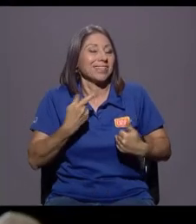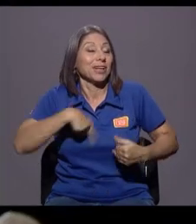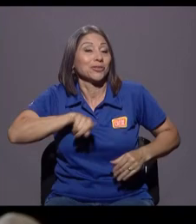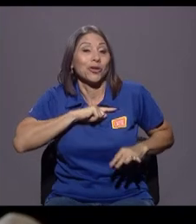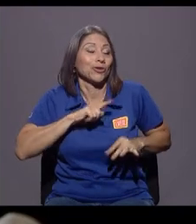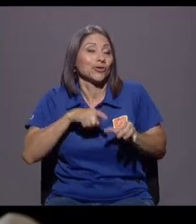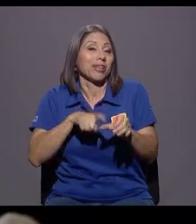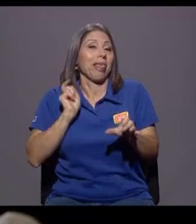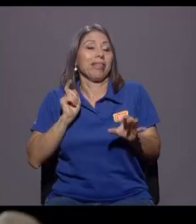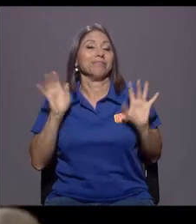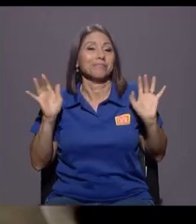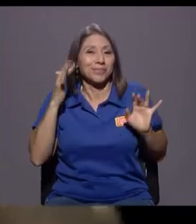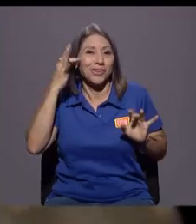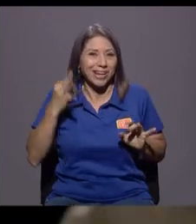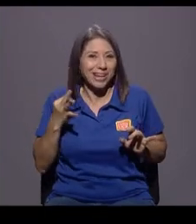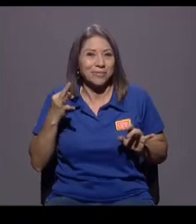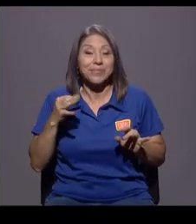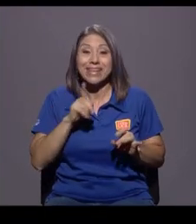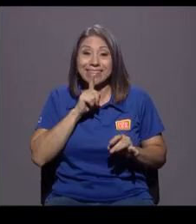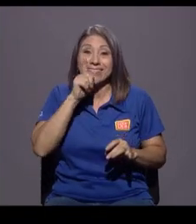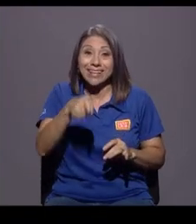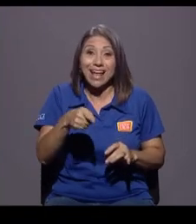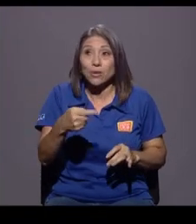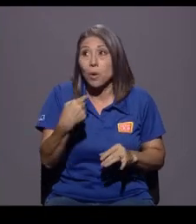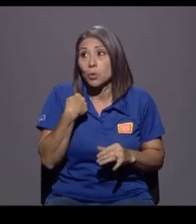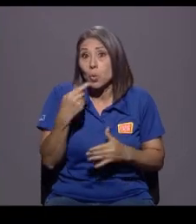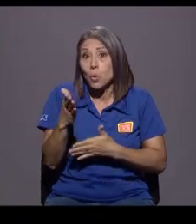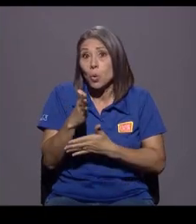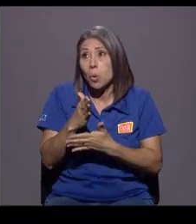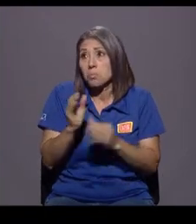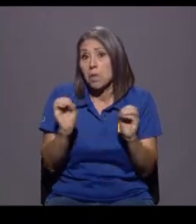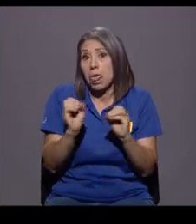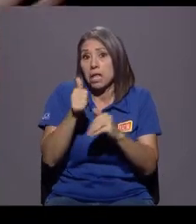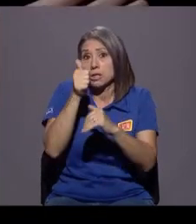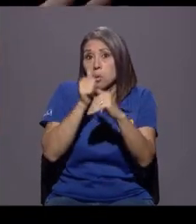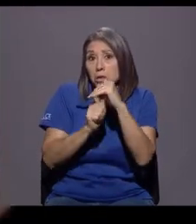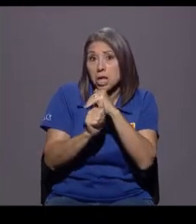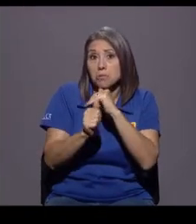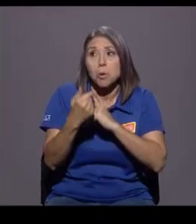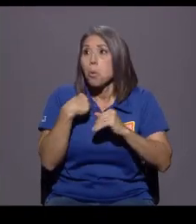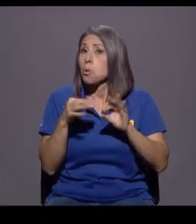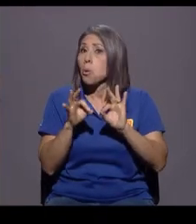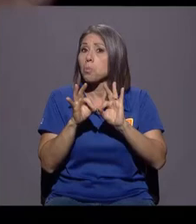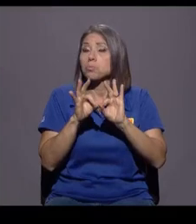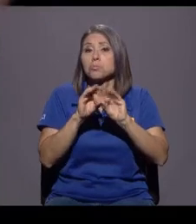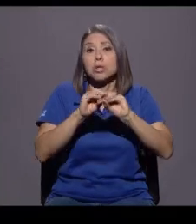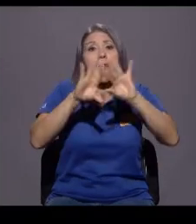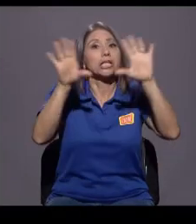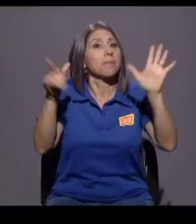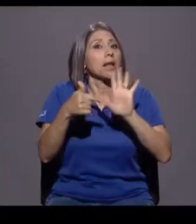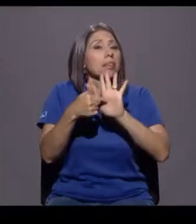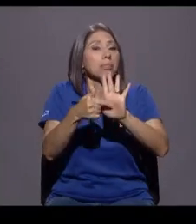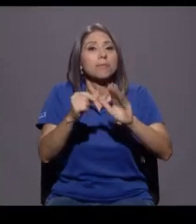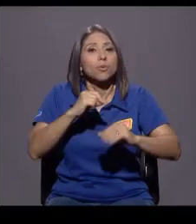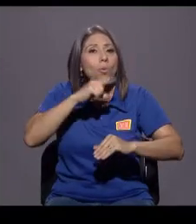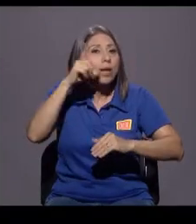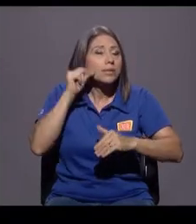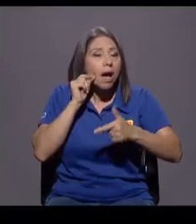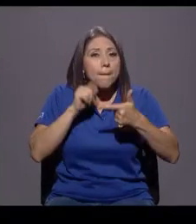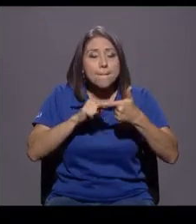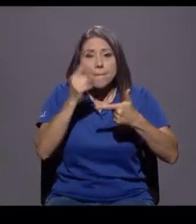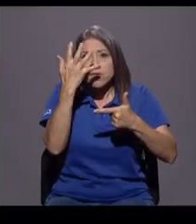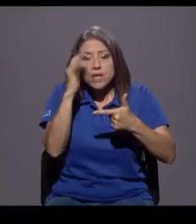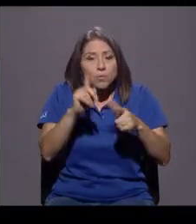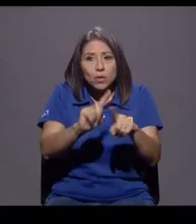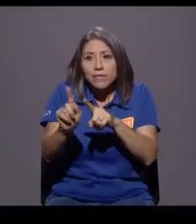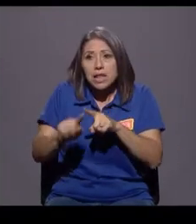Así, tal cual. Yo creo que, de verdad, cuando uno tiene nada que esconder, y esto es transparente, tanto en WhatsApp como lo puede ser en Facebook o lo que sea, creo